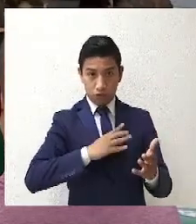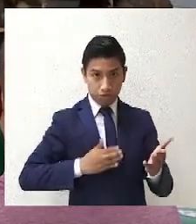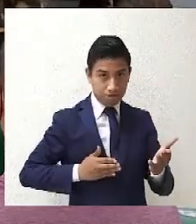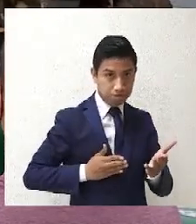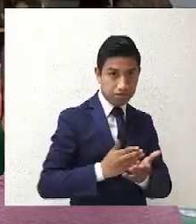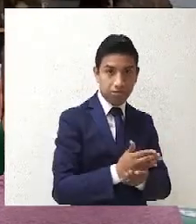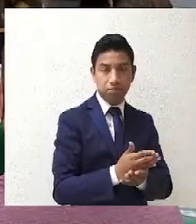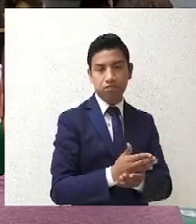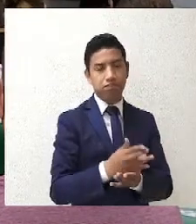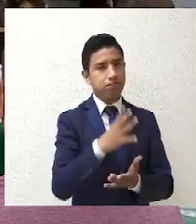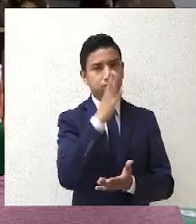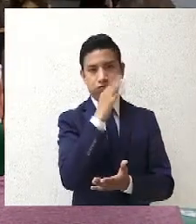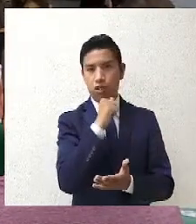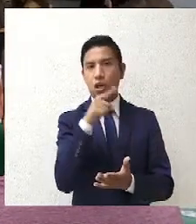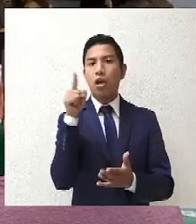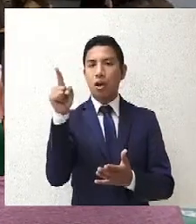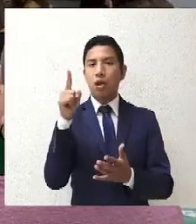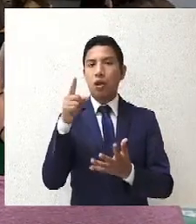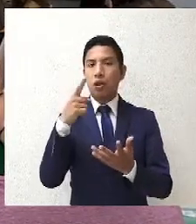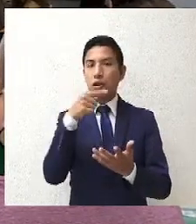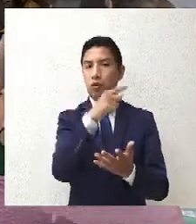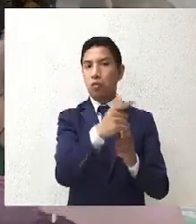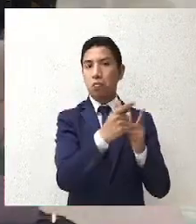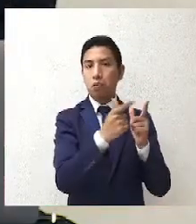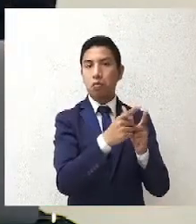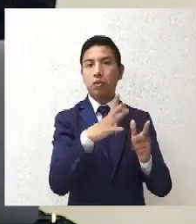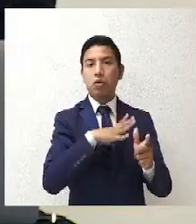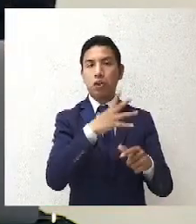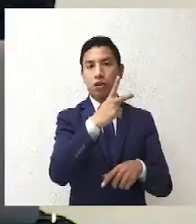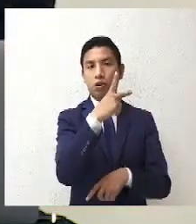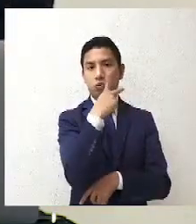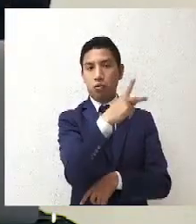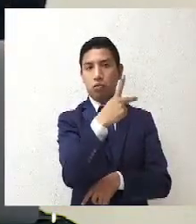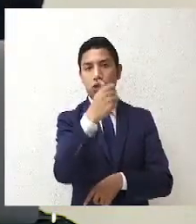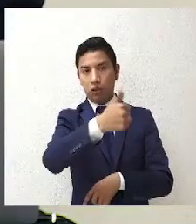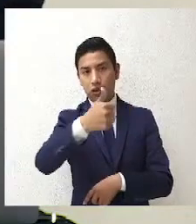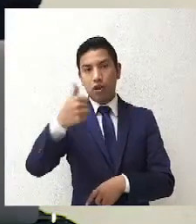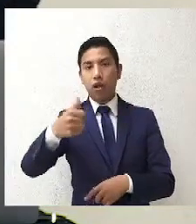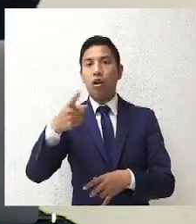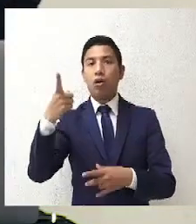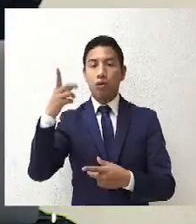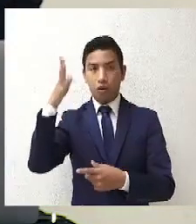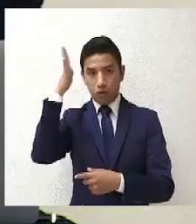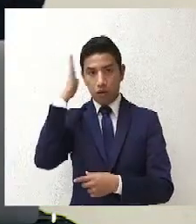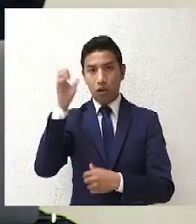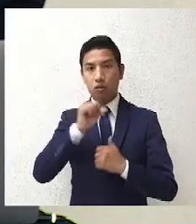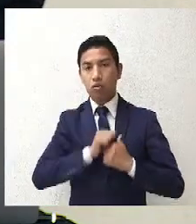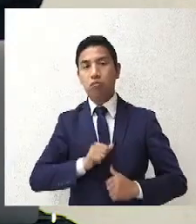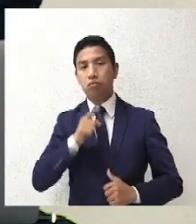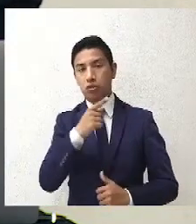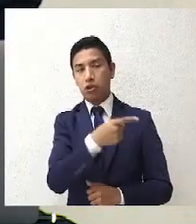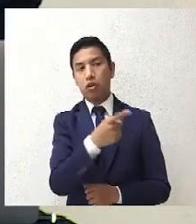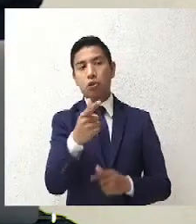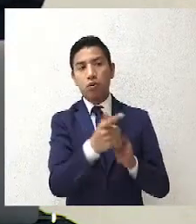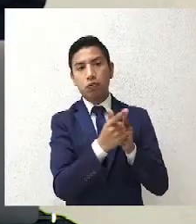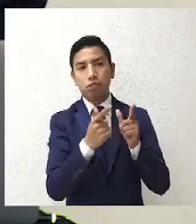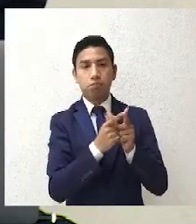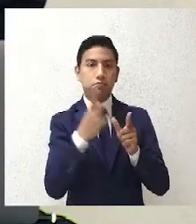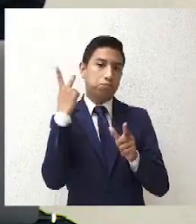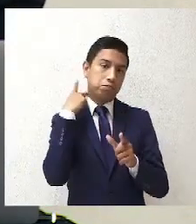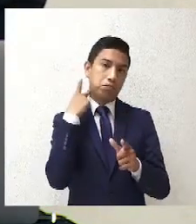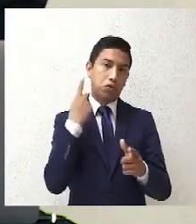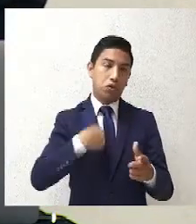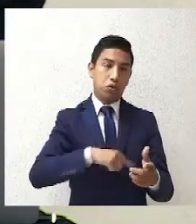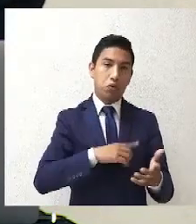defender la constitucionalidad y la legalidad de las decisiones en cuanto a los partidos políticos que cumplen con su